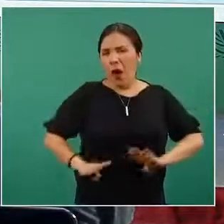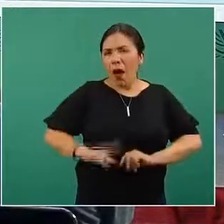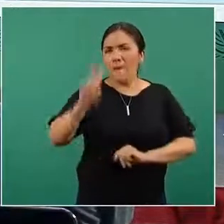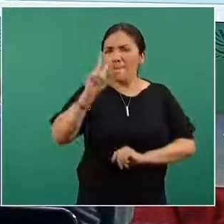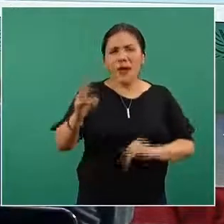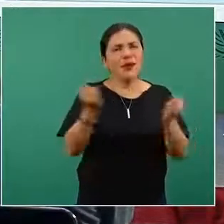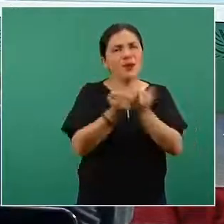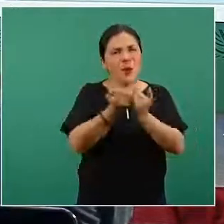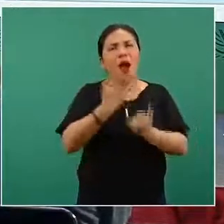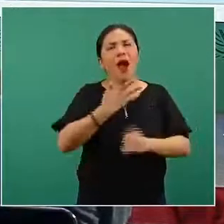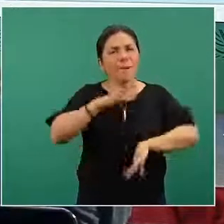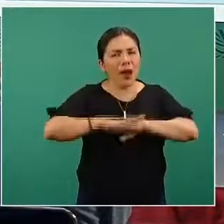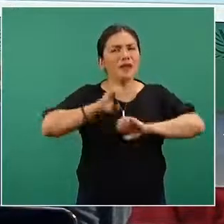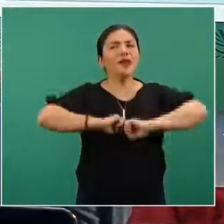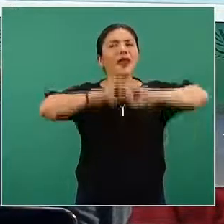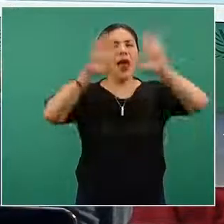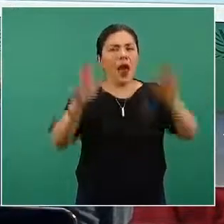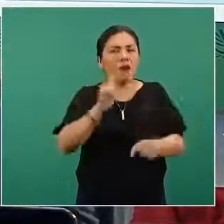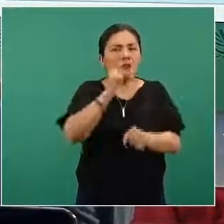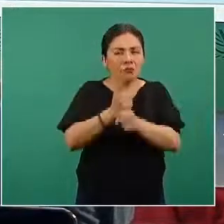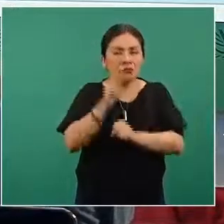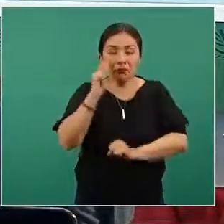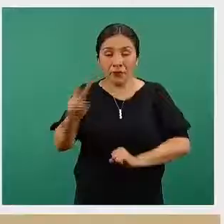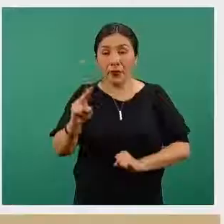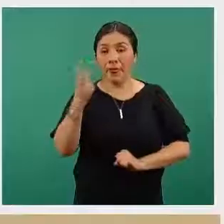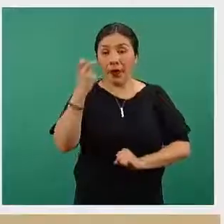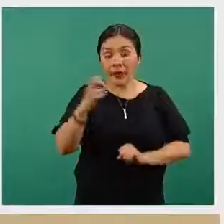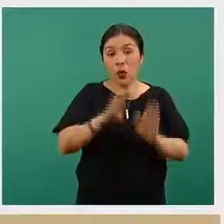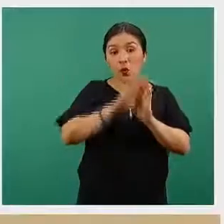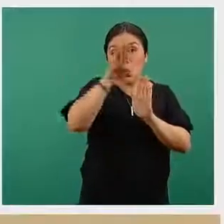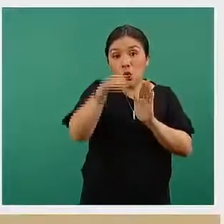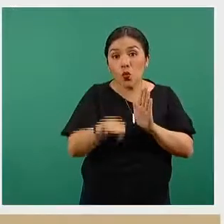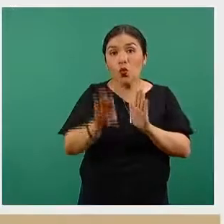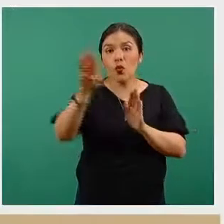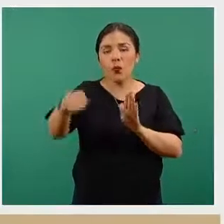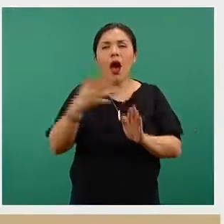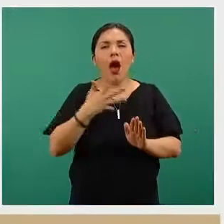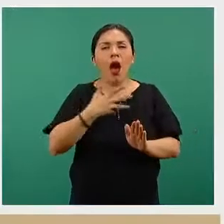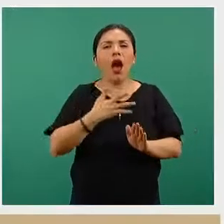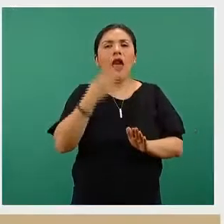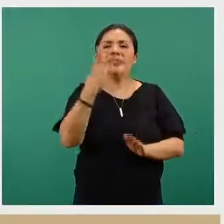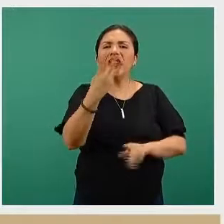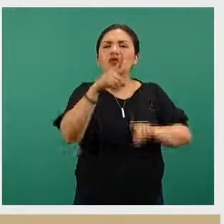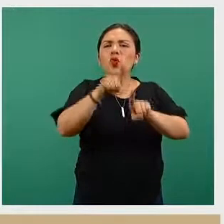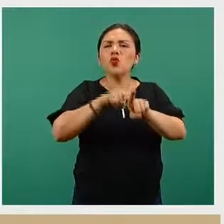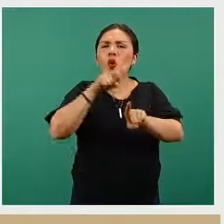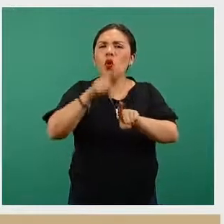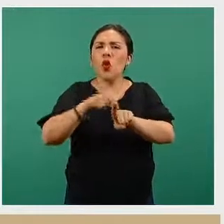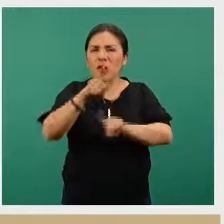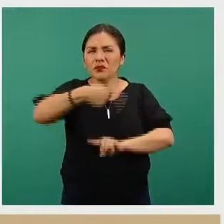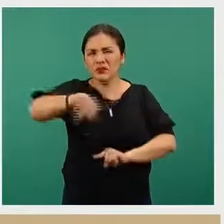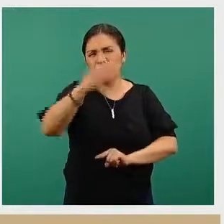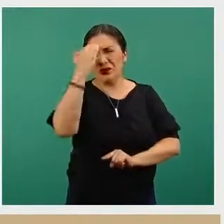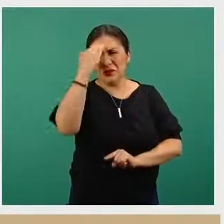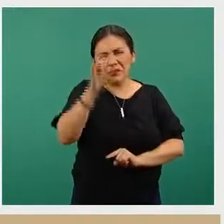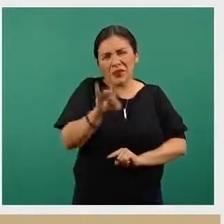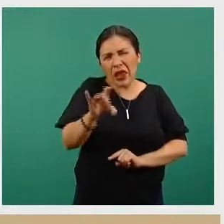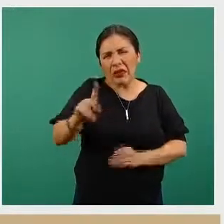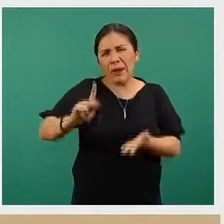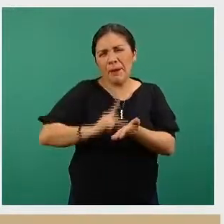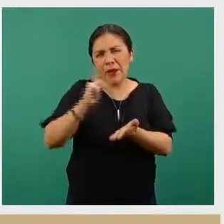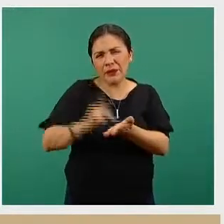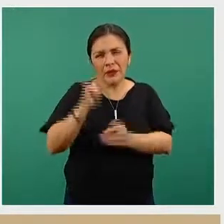gráfico lo tenemos muy claramente identificado. En esta curva epidémica, pues identificamos los tres colores con los cuales ya estamos